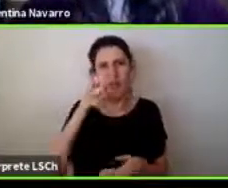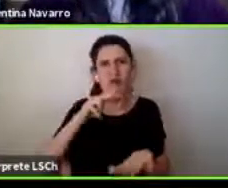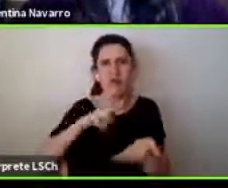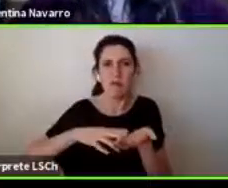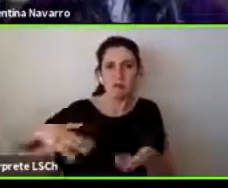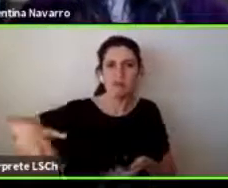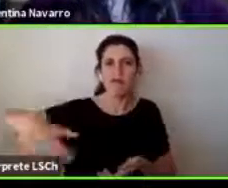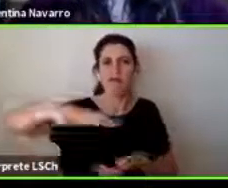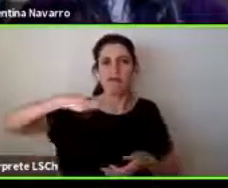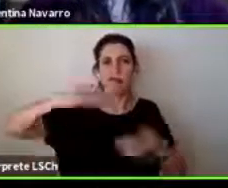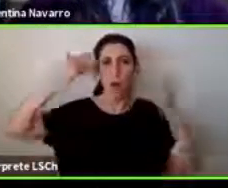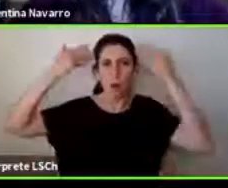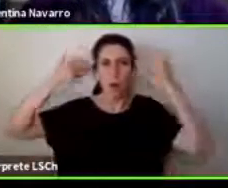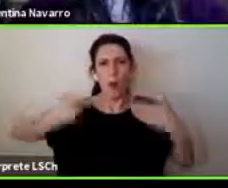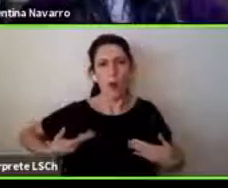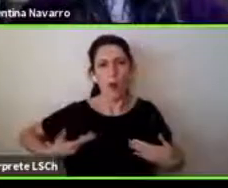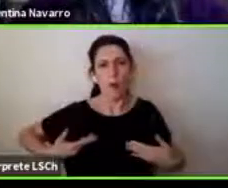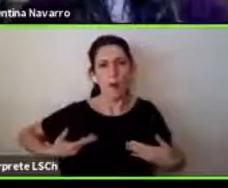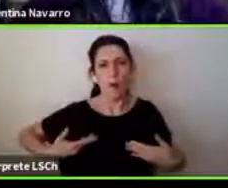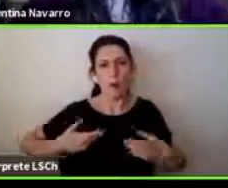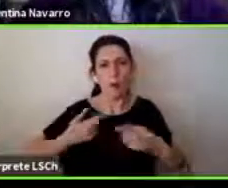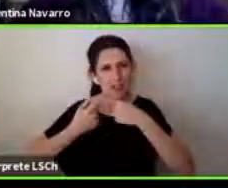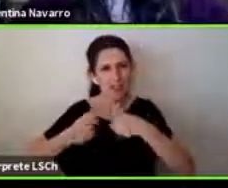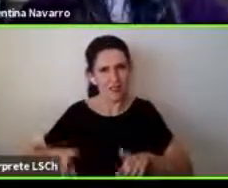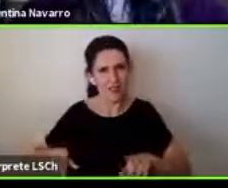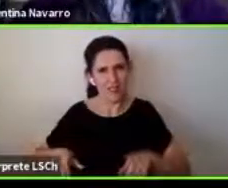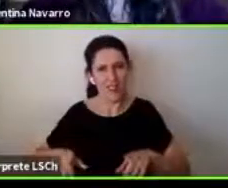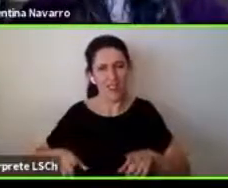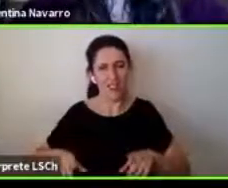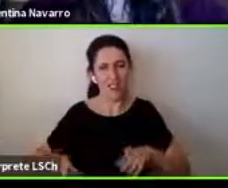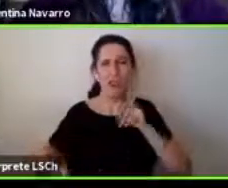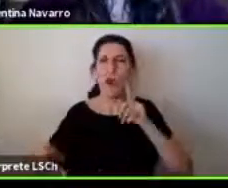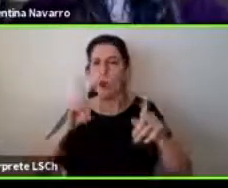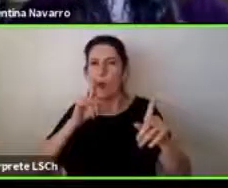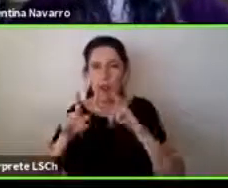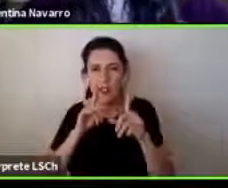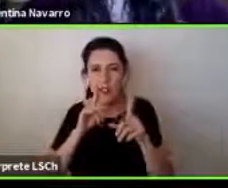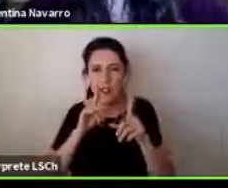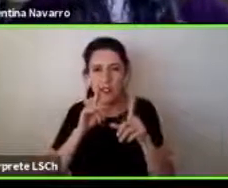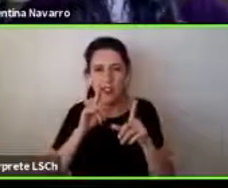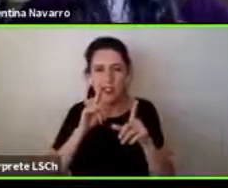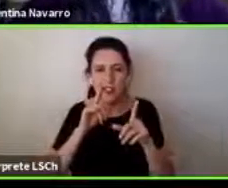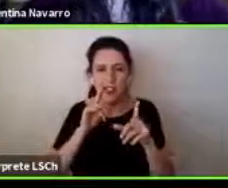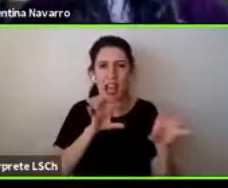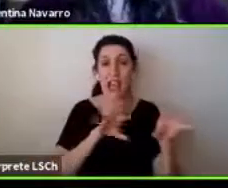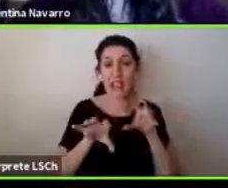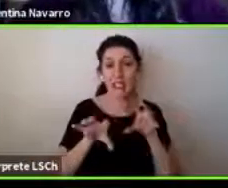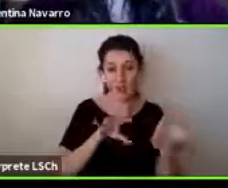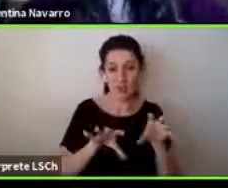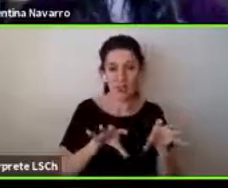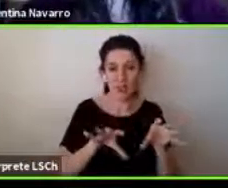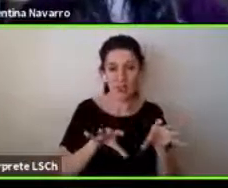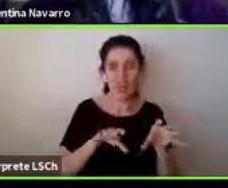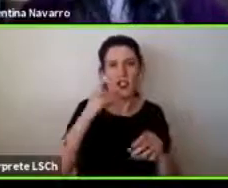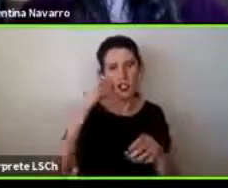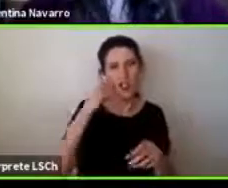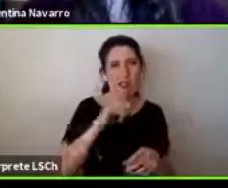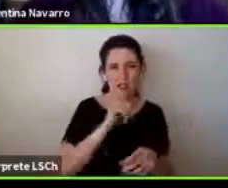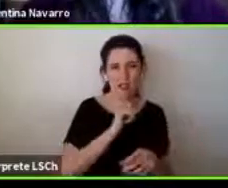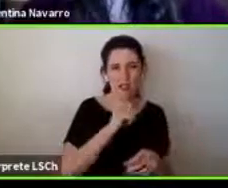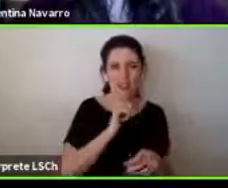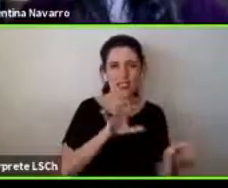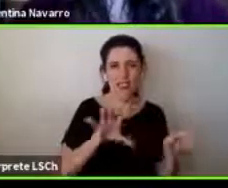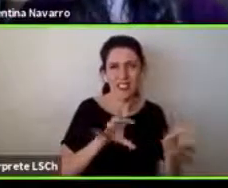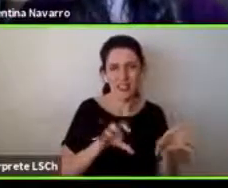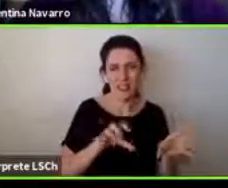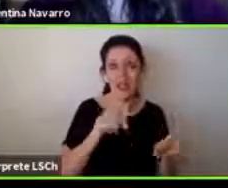porque es un buen proyecto más cuentos más actividad si la actividad yo siento que quizás nos quedamos un poco cortos si se quiere porque ahí se pueden